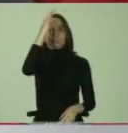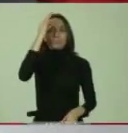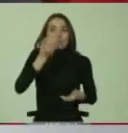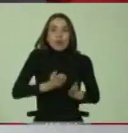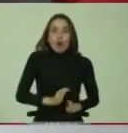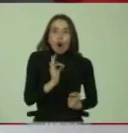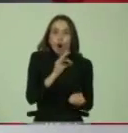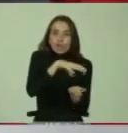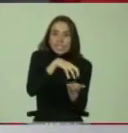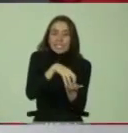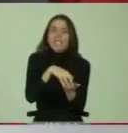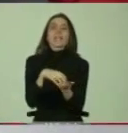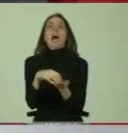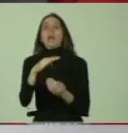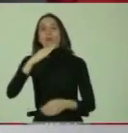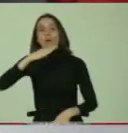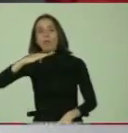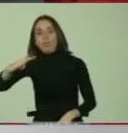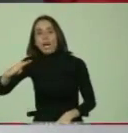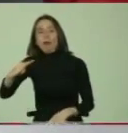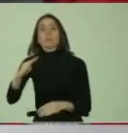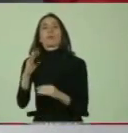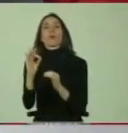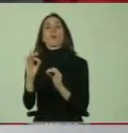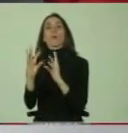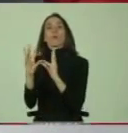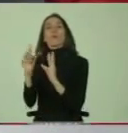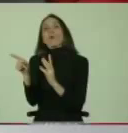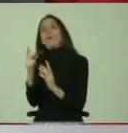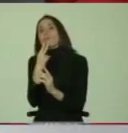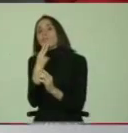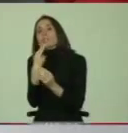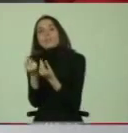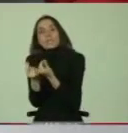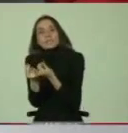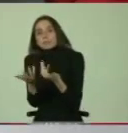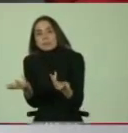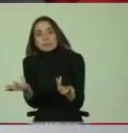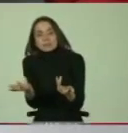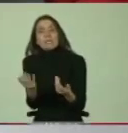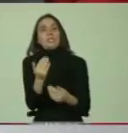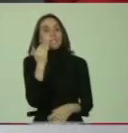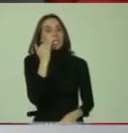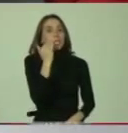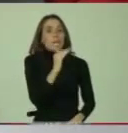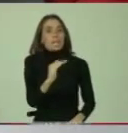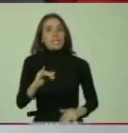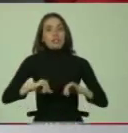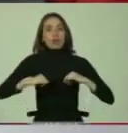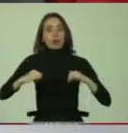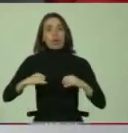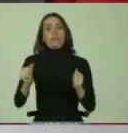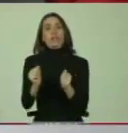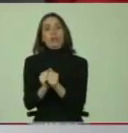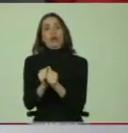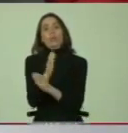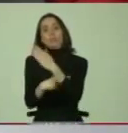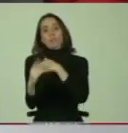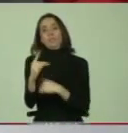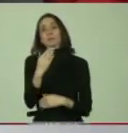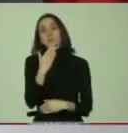de contextos socioeconómicos, de menores ingresos y, por supuesto, los niños y jóvenes con discapacidad.